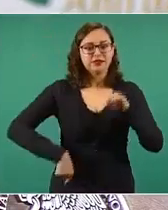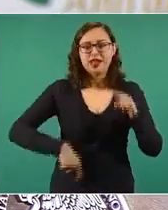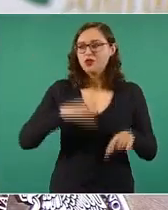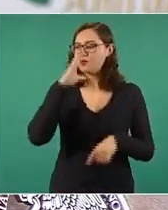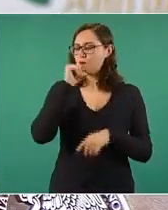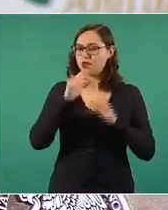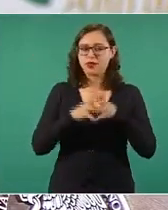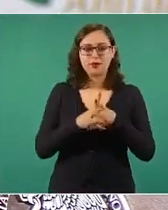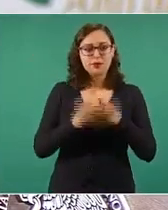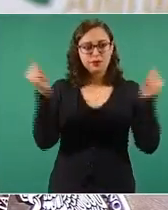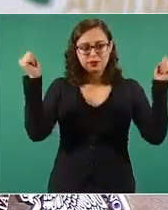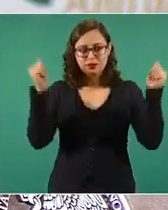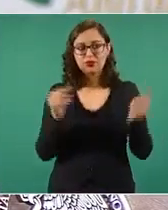Ahí andan.